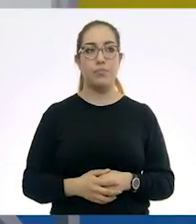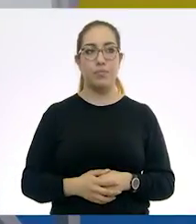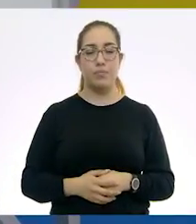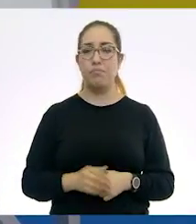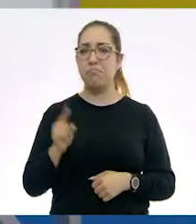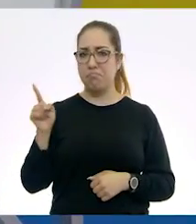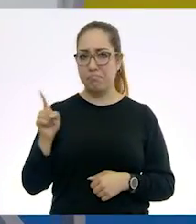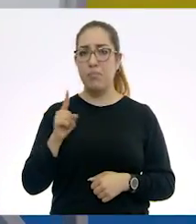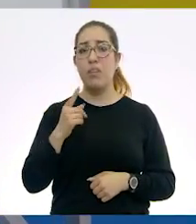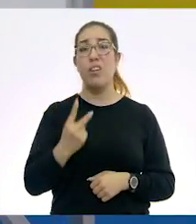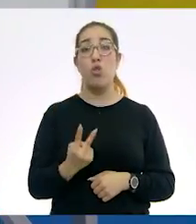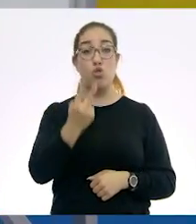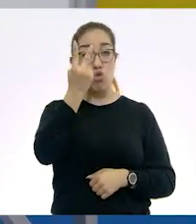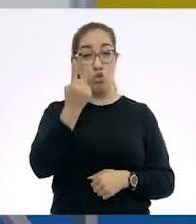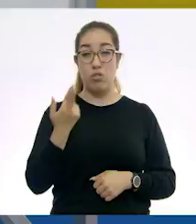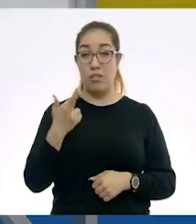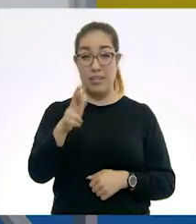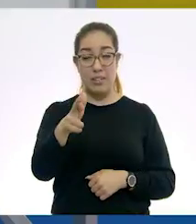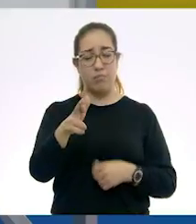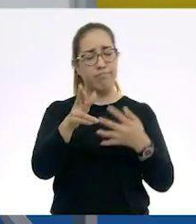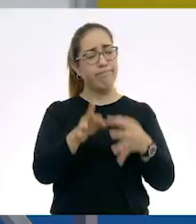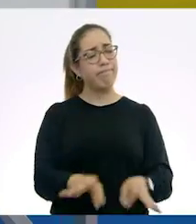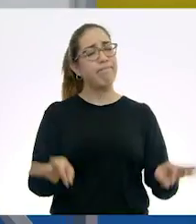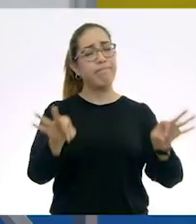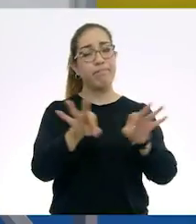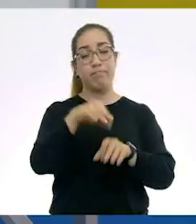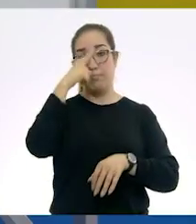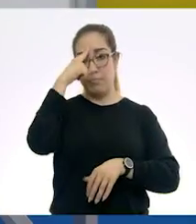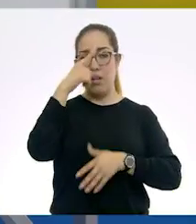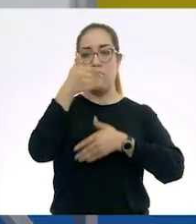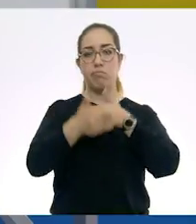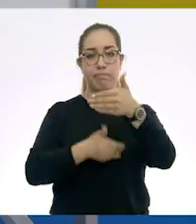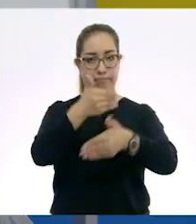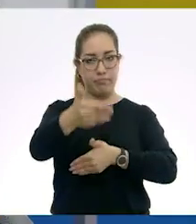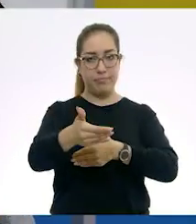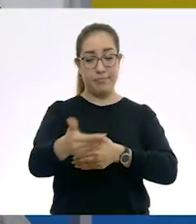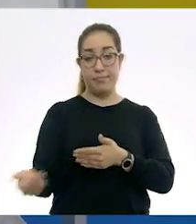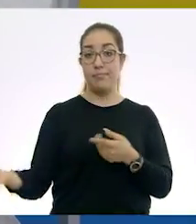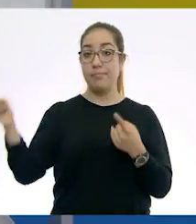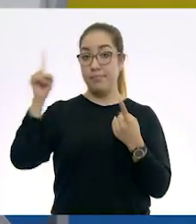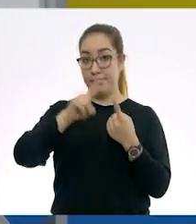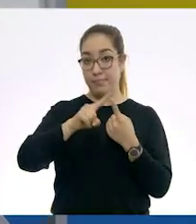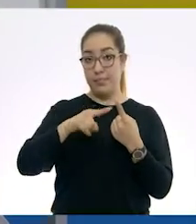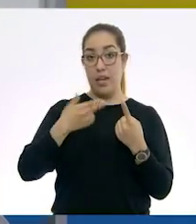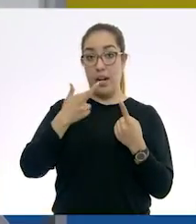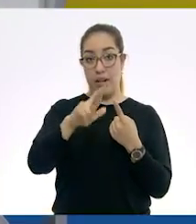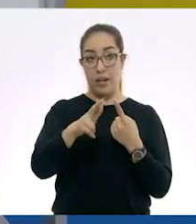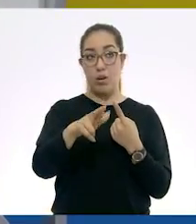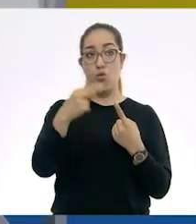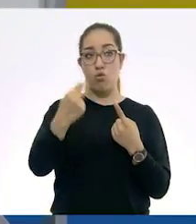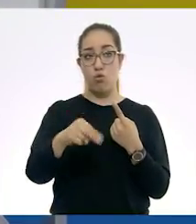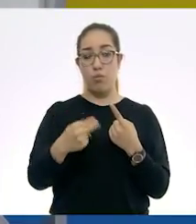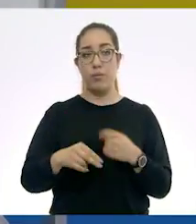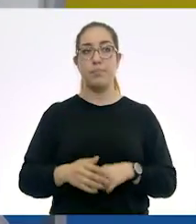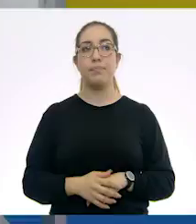dos ríos que son fundamentales para su desarrollo. Por un lado tenemos el río Ganges.